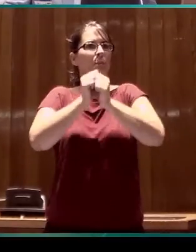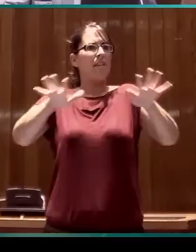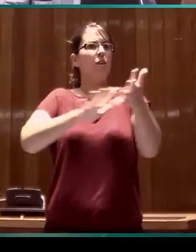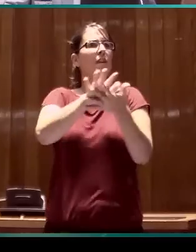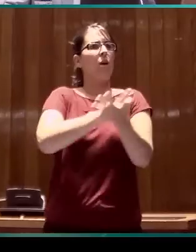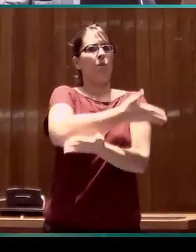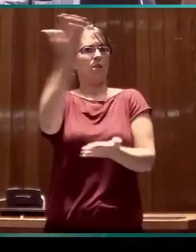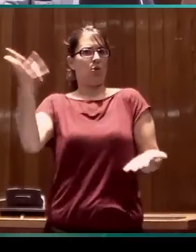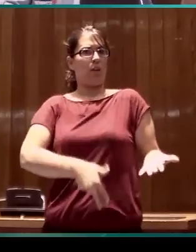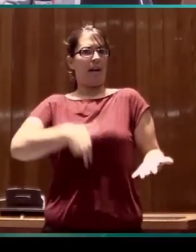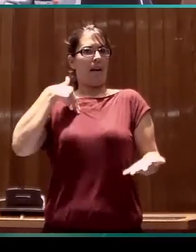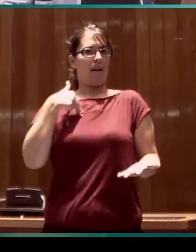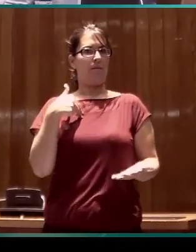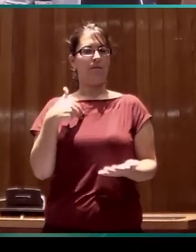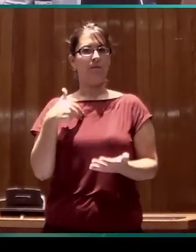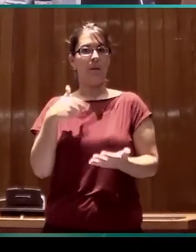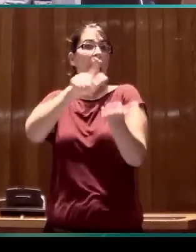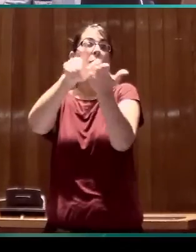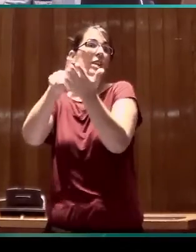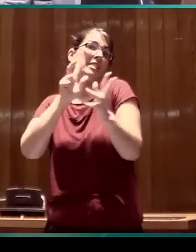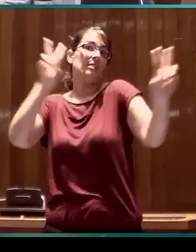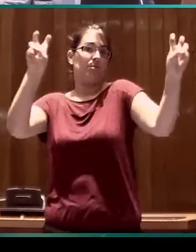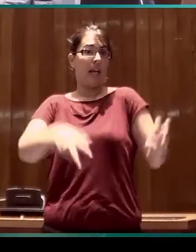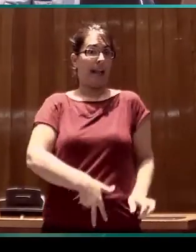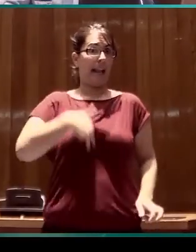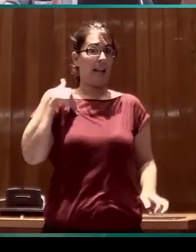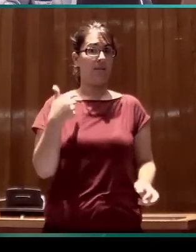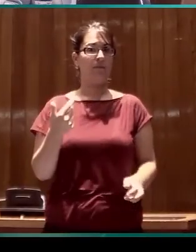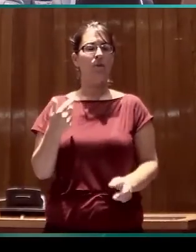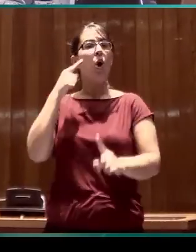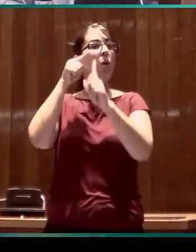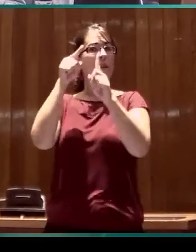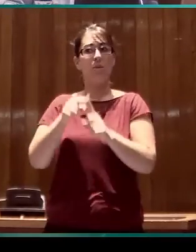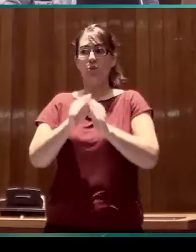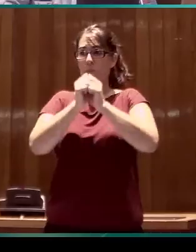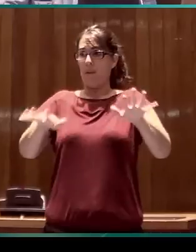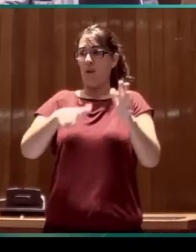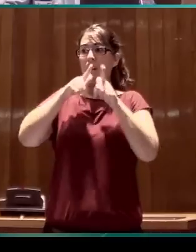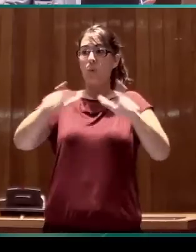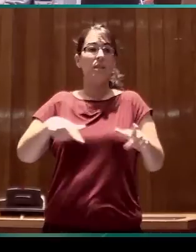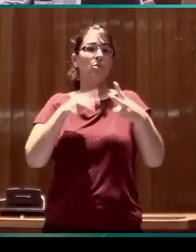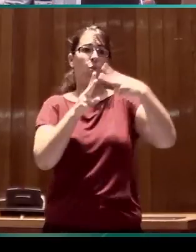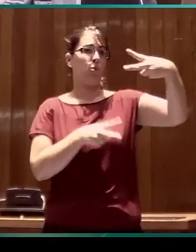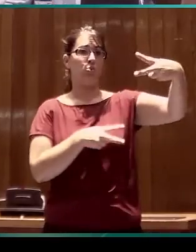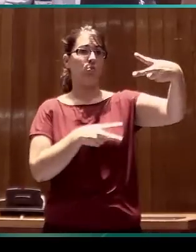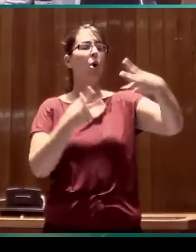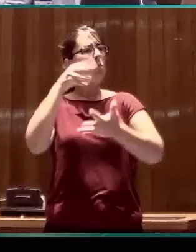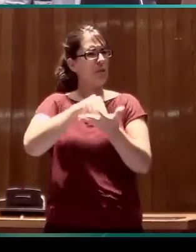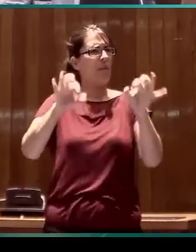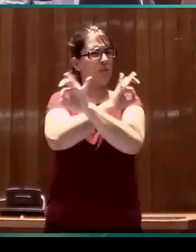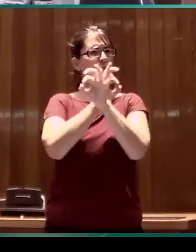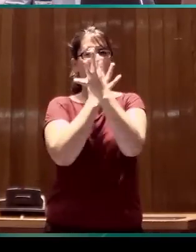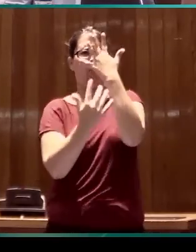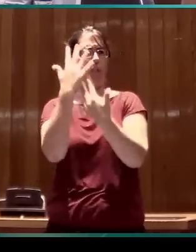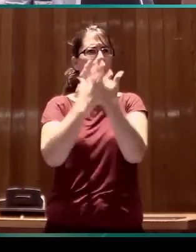o en lenguas en general. Los objetivos de una normalización lingüística son básicamente dos que a veces se confunden pero que cabe